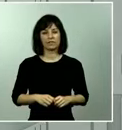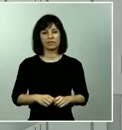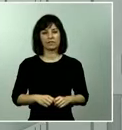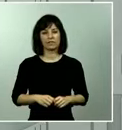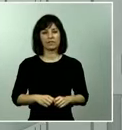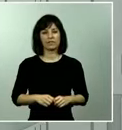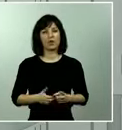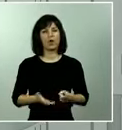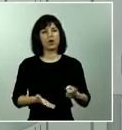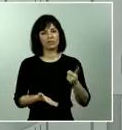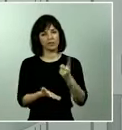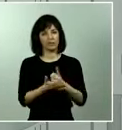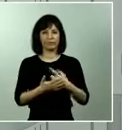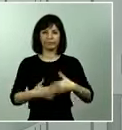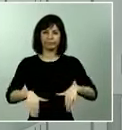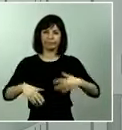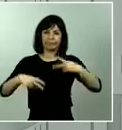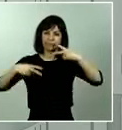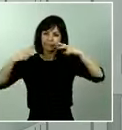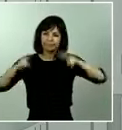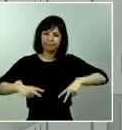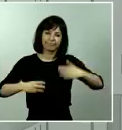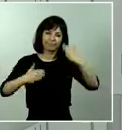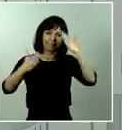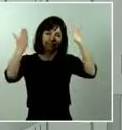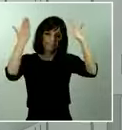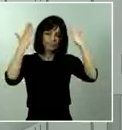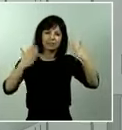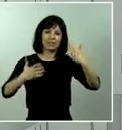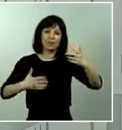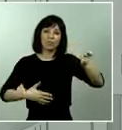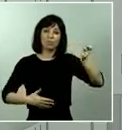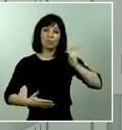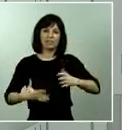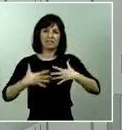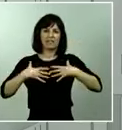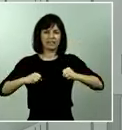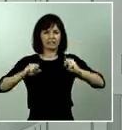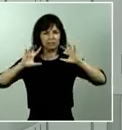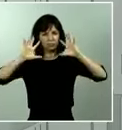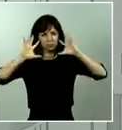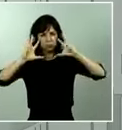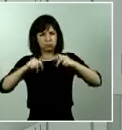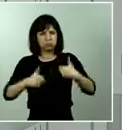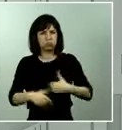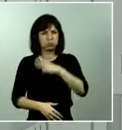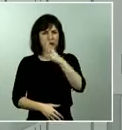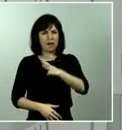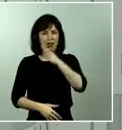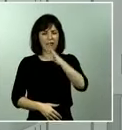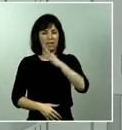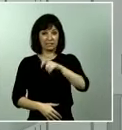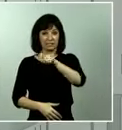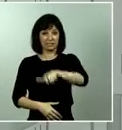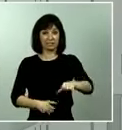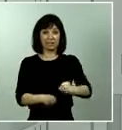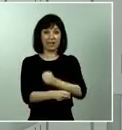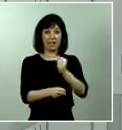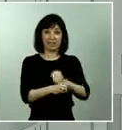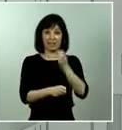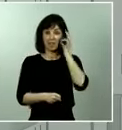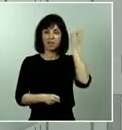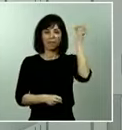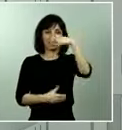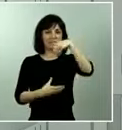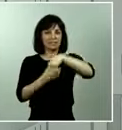enorme esfuerzo de todos los profesionales sanitarios, del conjunto de trabajadores y trabajadoras que trabajan para que nuestro sistema nacional de